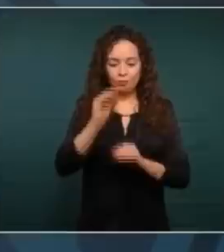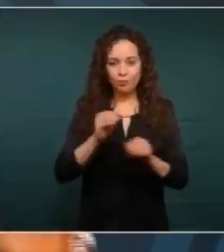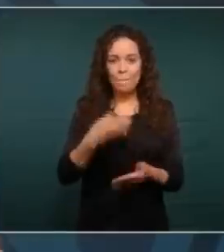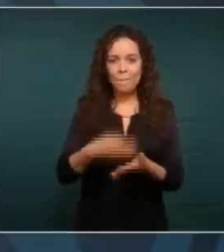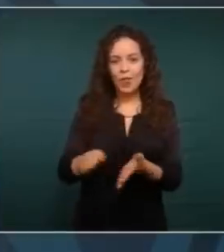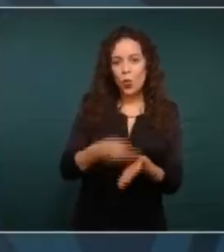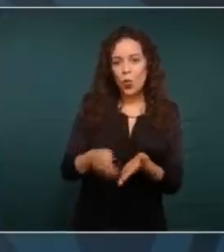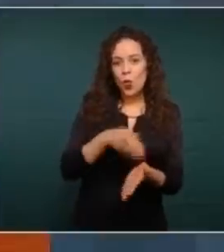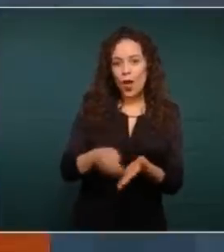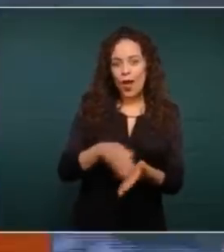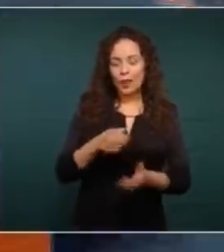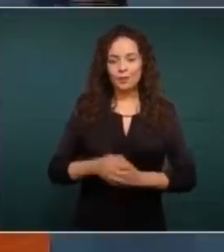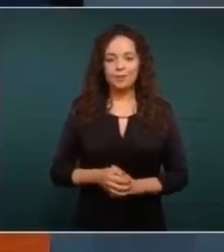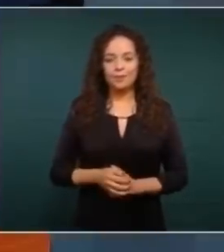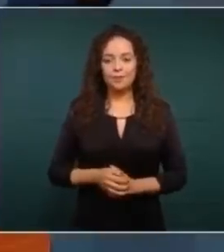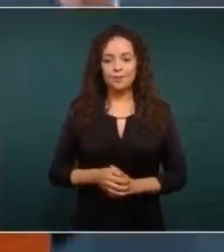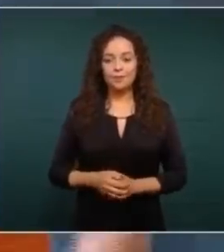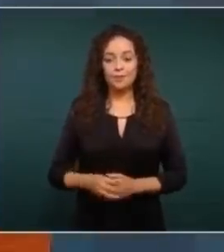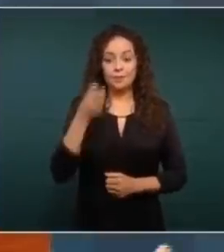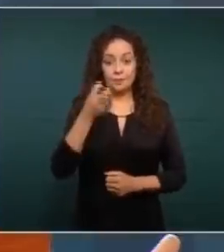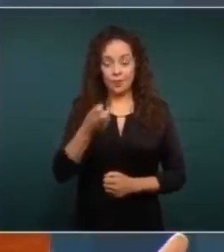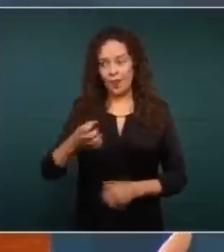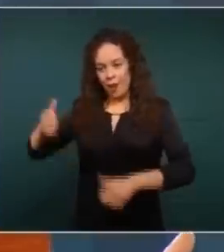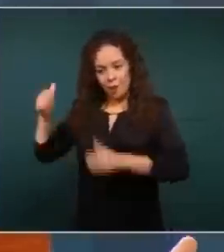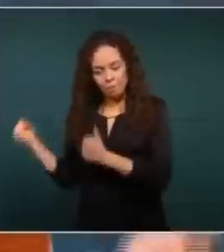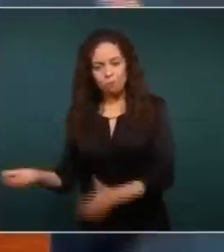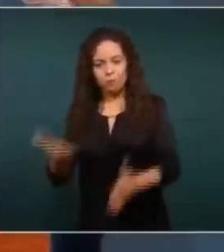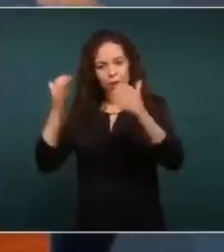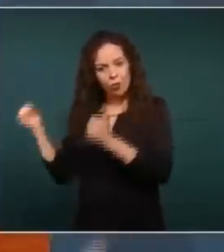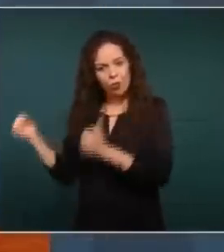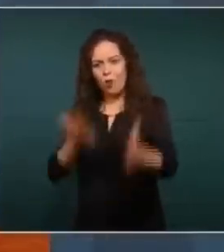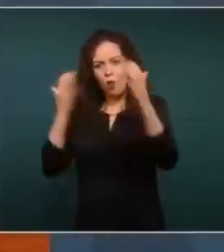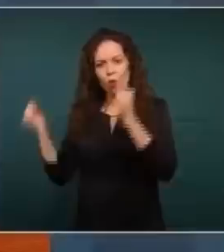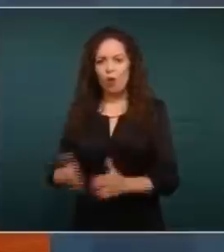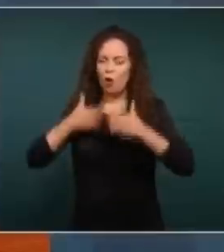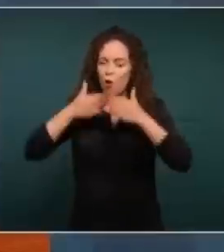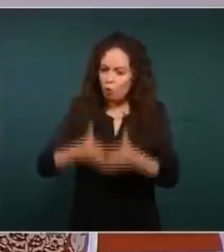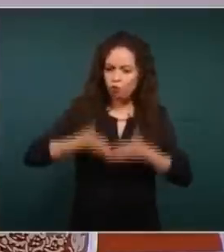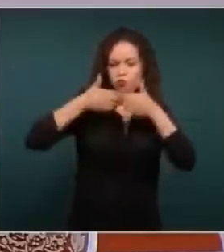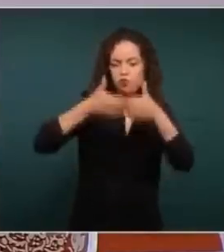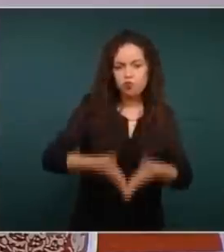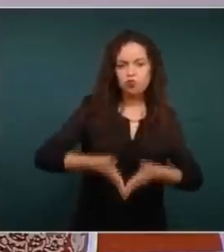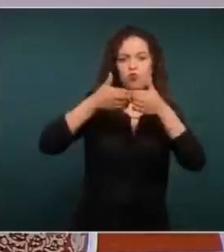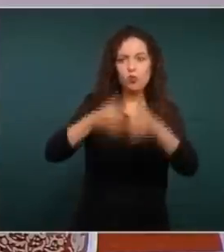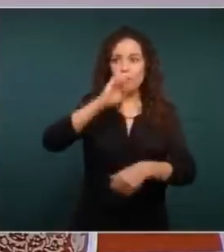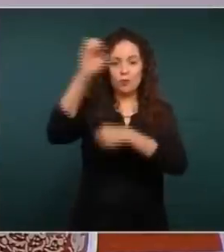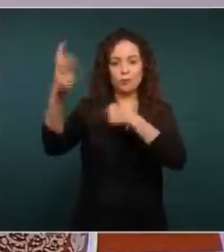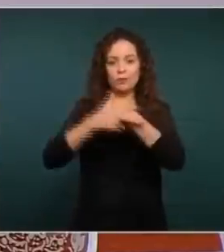Entonces se llevaban en barcos a Europa el palo de tinto